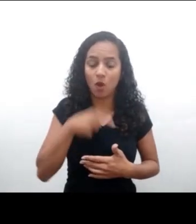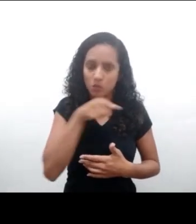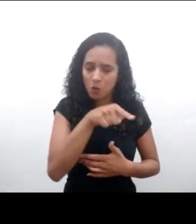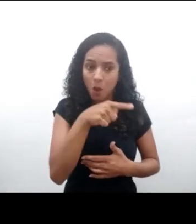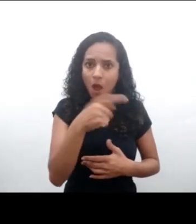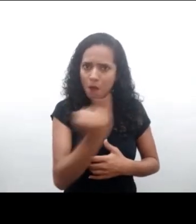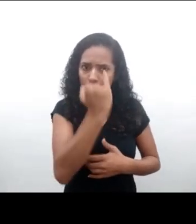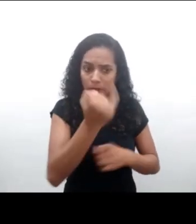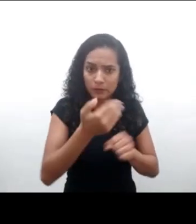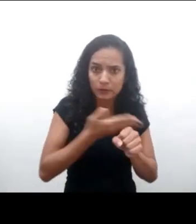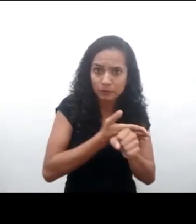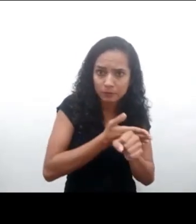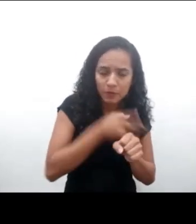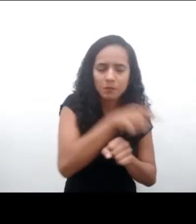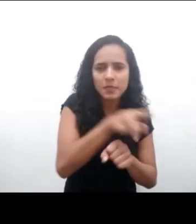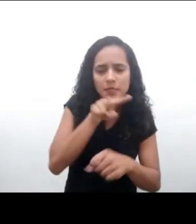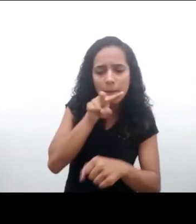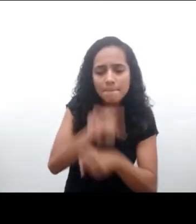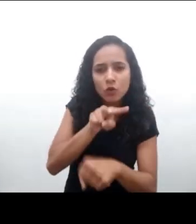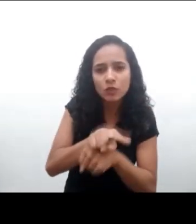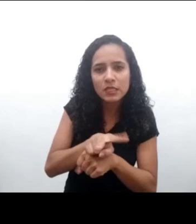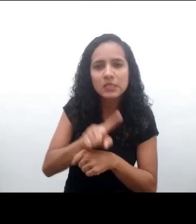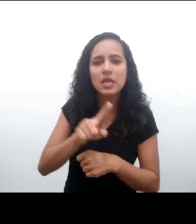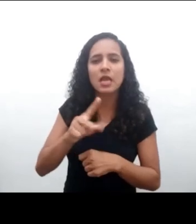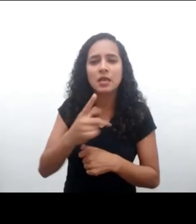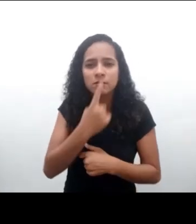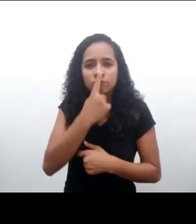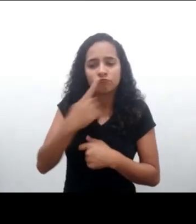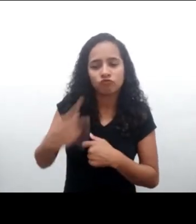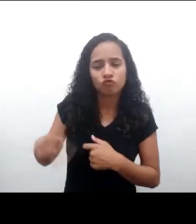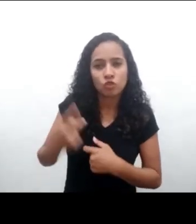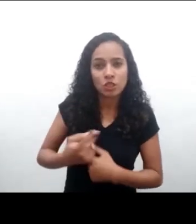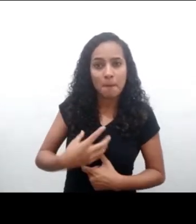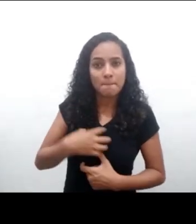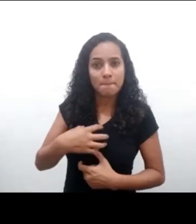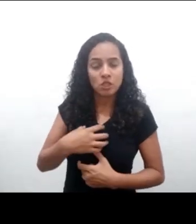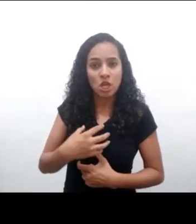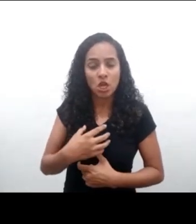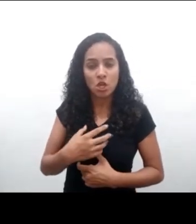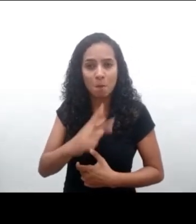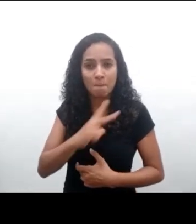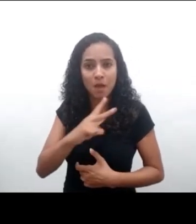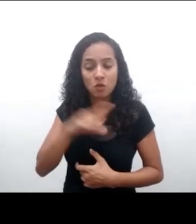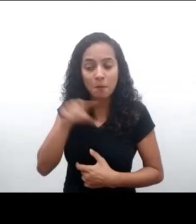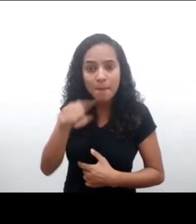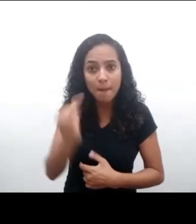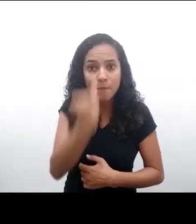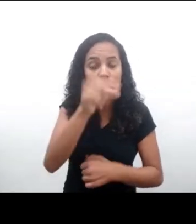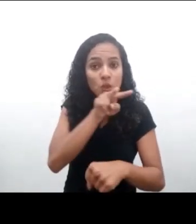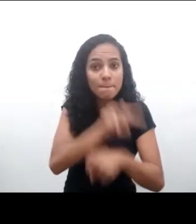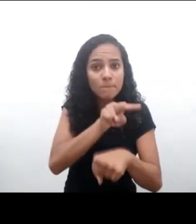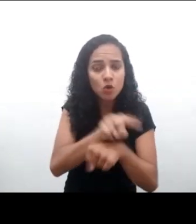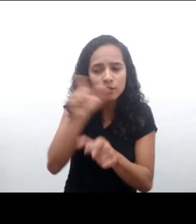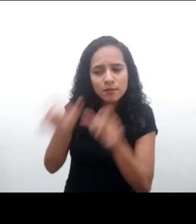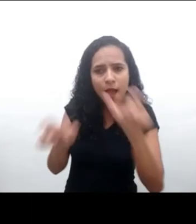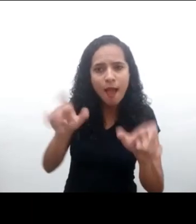privacidad de niños y niñas. Nos han dicho, nos gustaría saber qué hacen con nuestros datos, por qué los